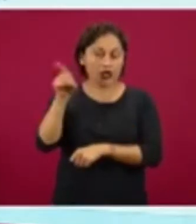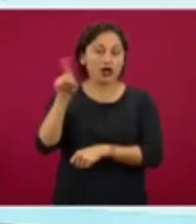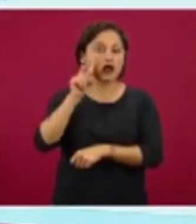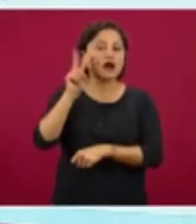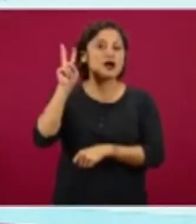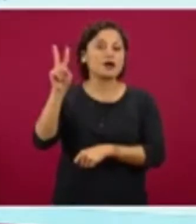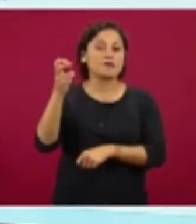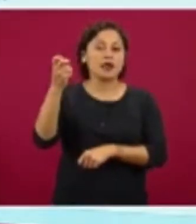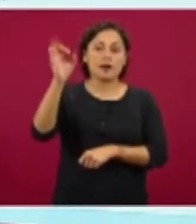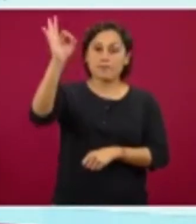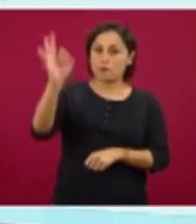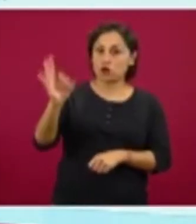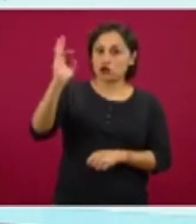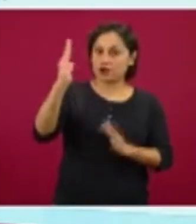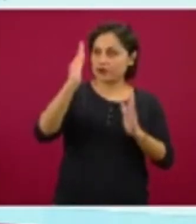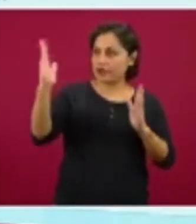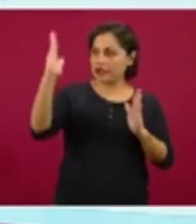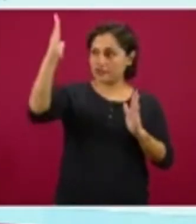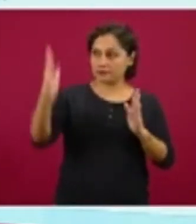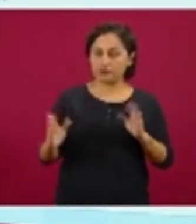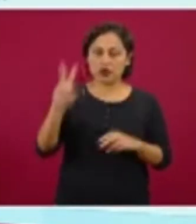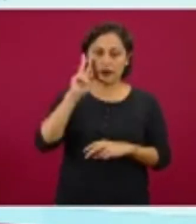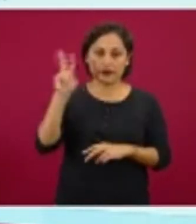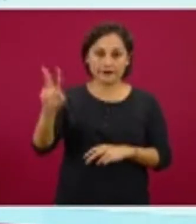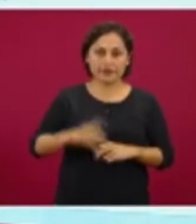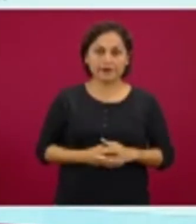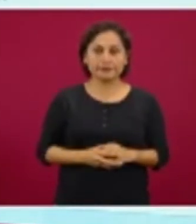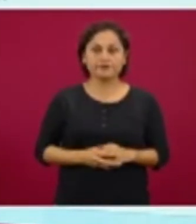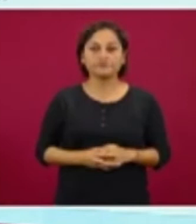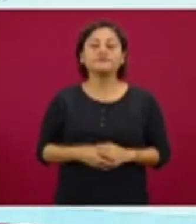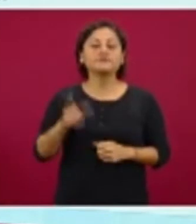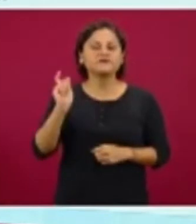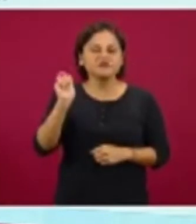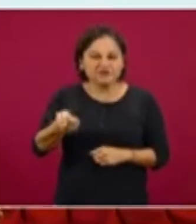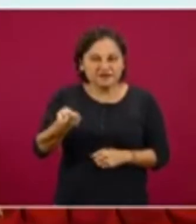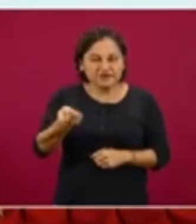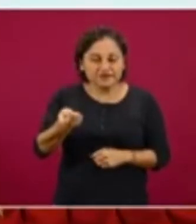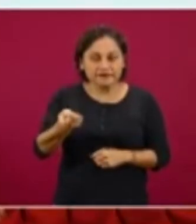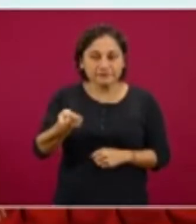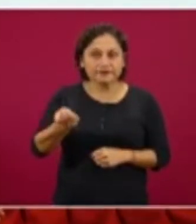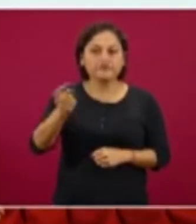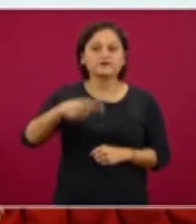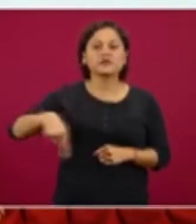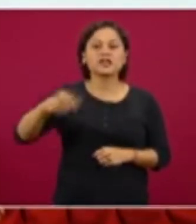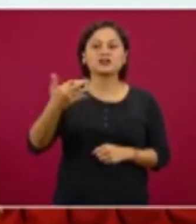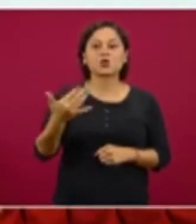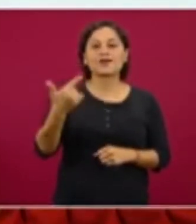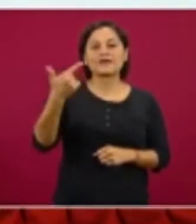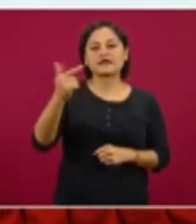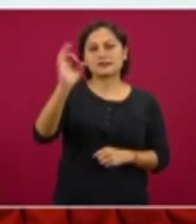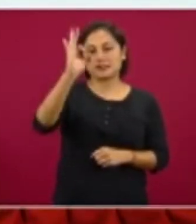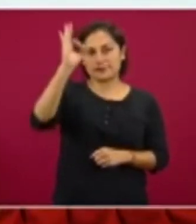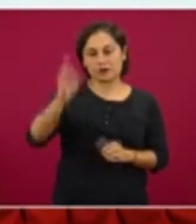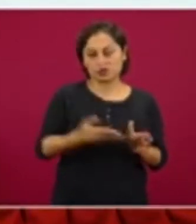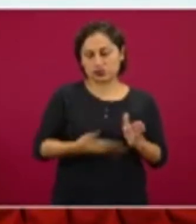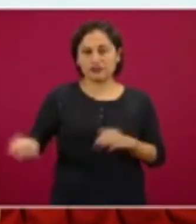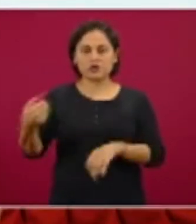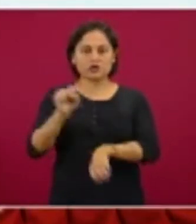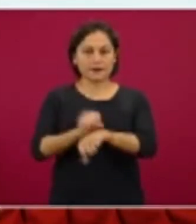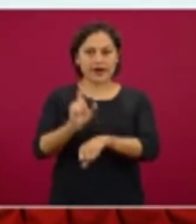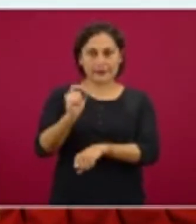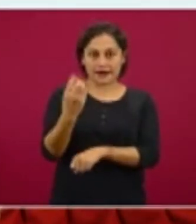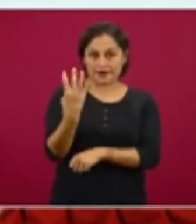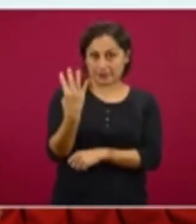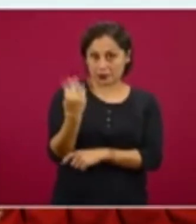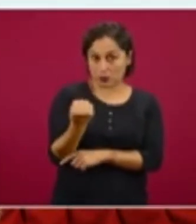el eje del lado derecho de la gráfica y lo que vemos es que llegamos a un punto máximo de 57 por ciento en la semana 29, es decir, la última